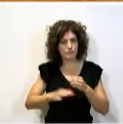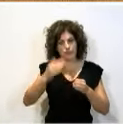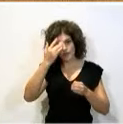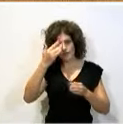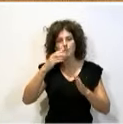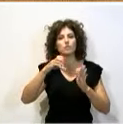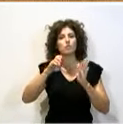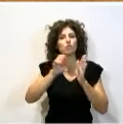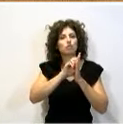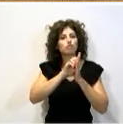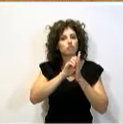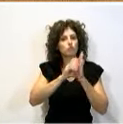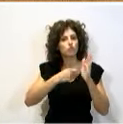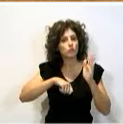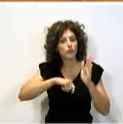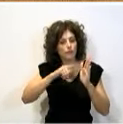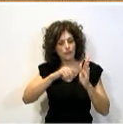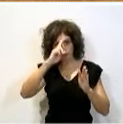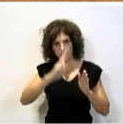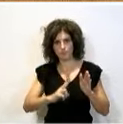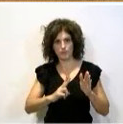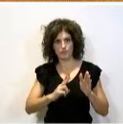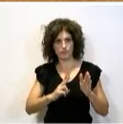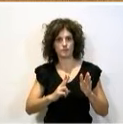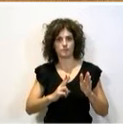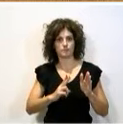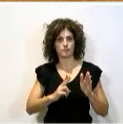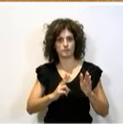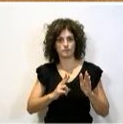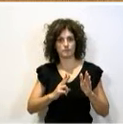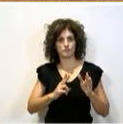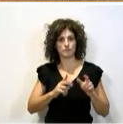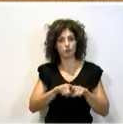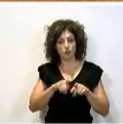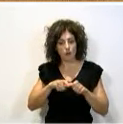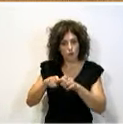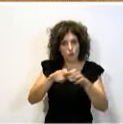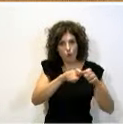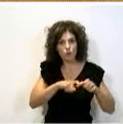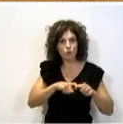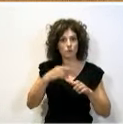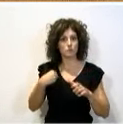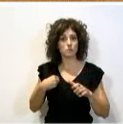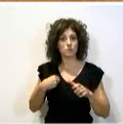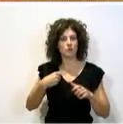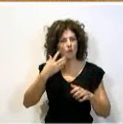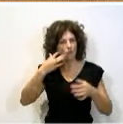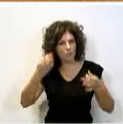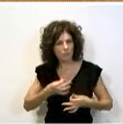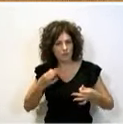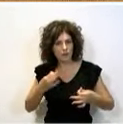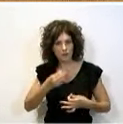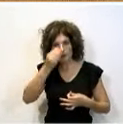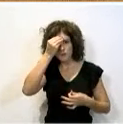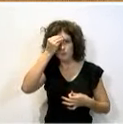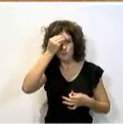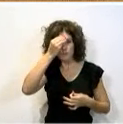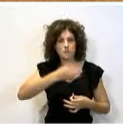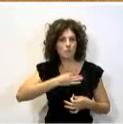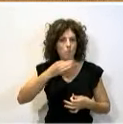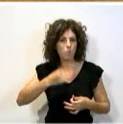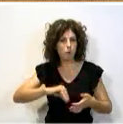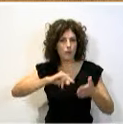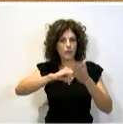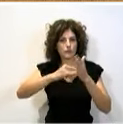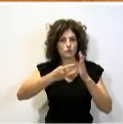constitución española. Ese espíritu de la concordia del que tanto nos hablan. ¿De verdad creen que se puede resolver